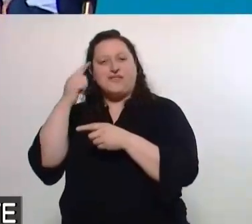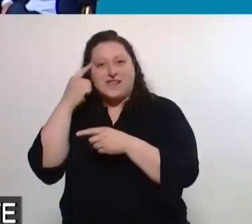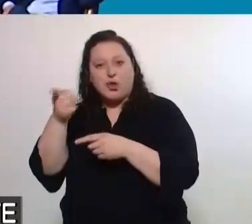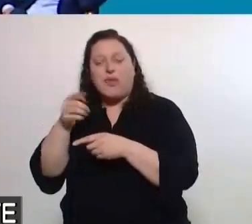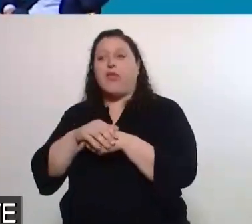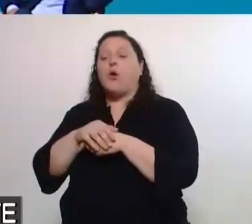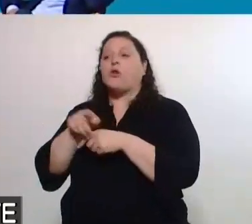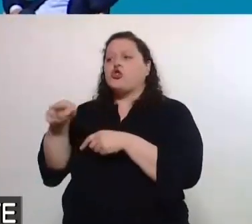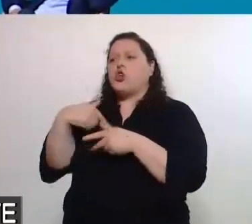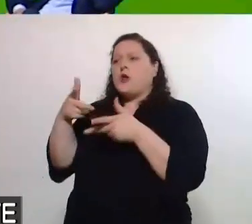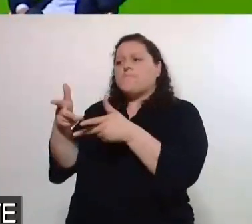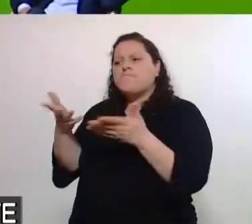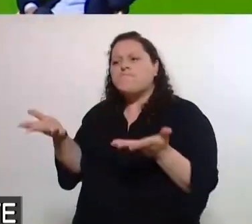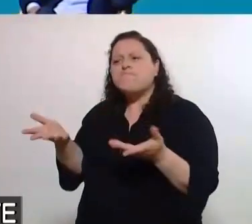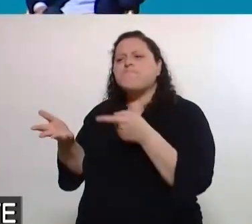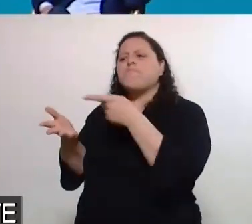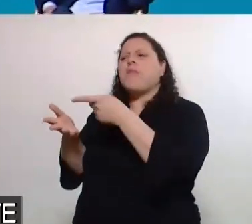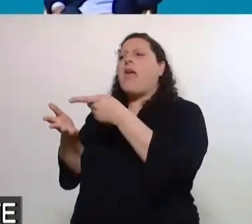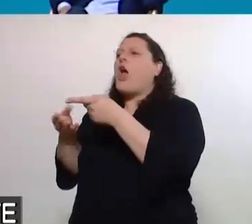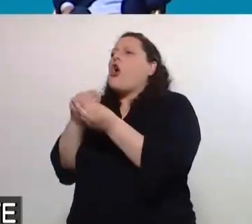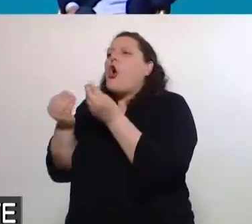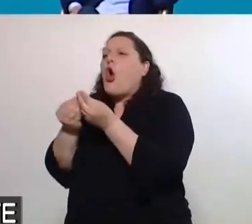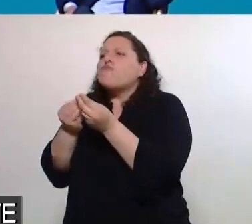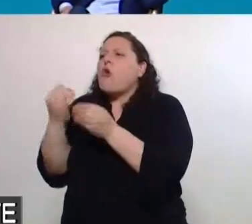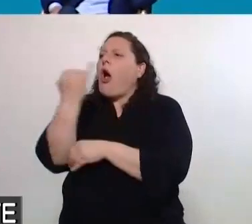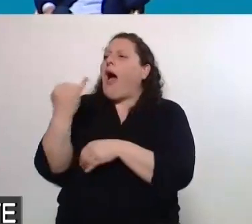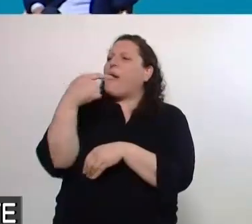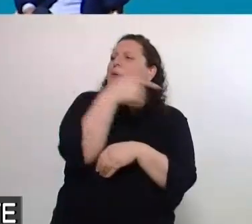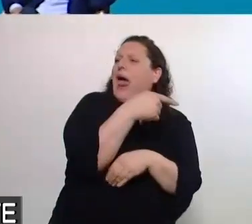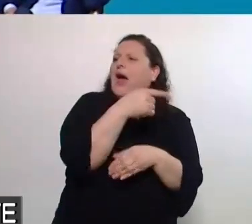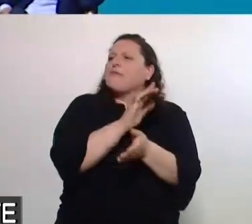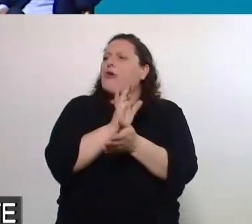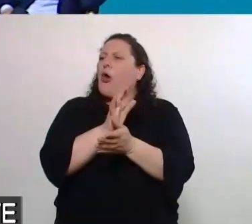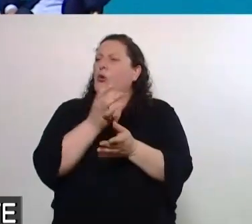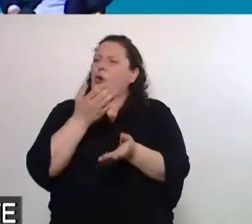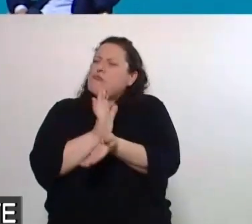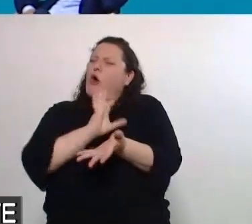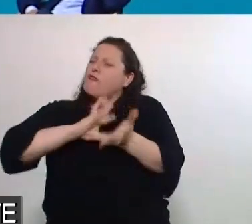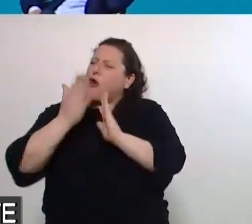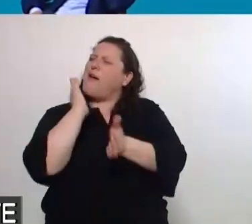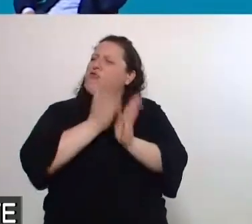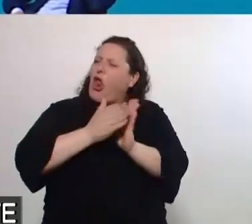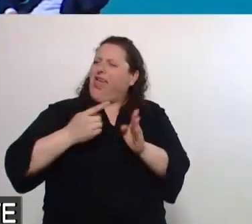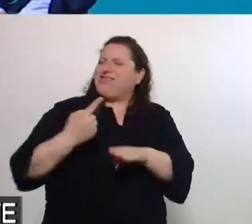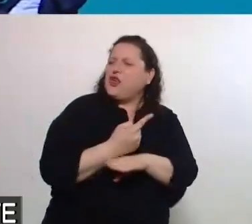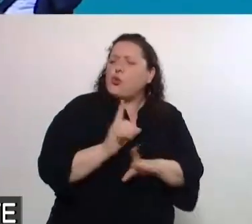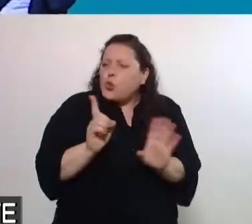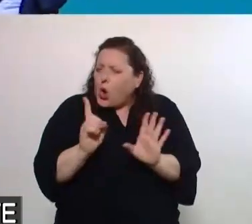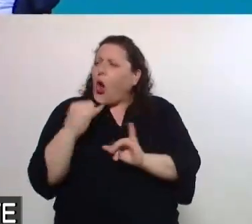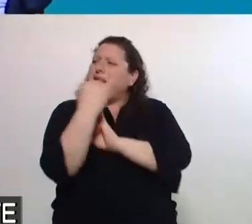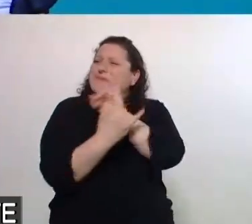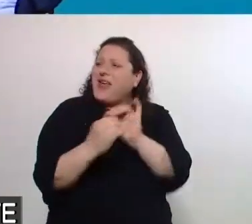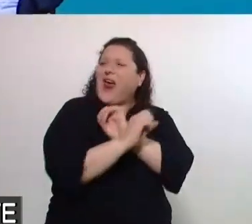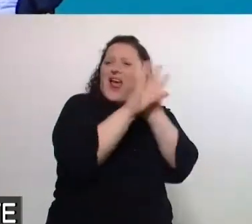agredirlo, ¿cómo lo pondrías en su lugar a este tipo en nombre de las personas con discapacidad? Y él me